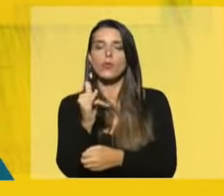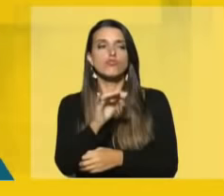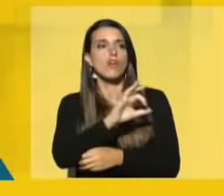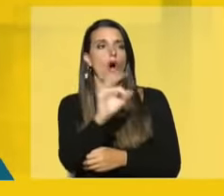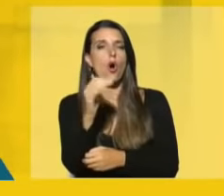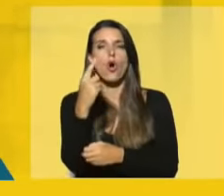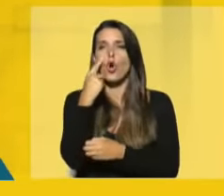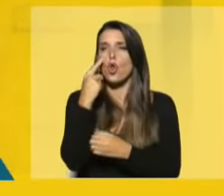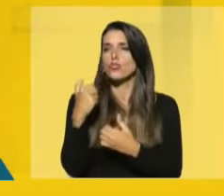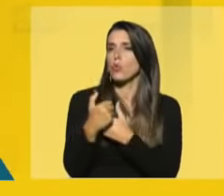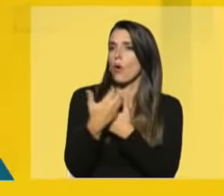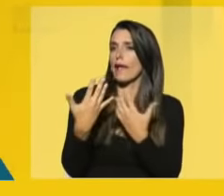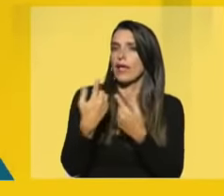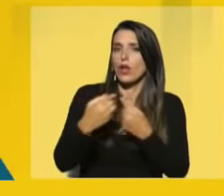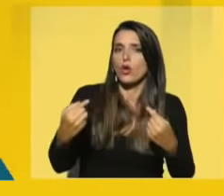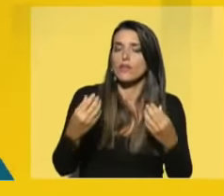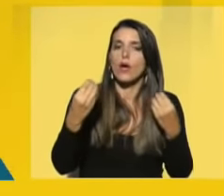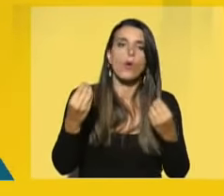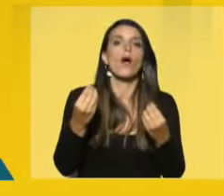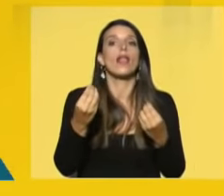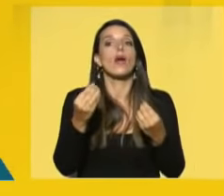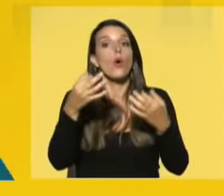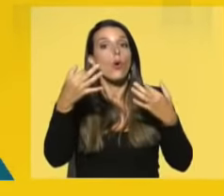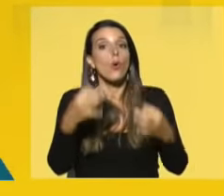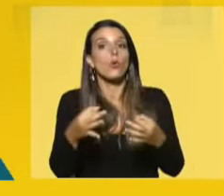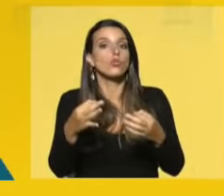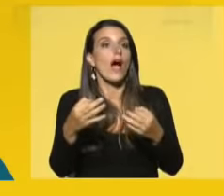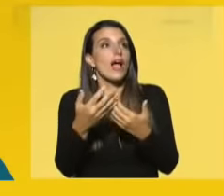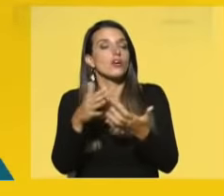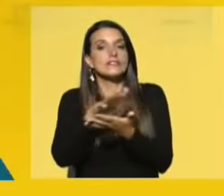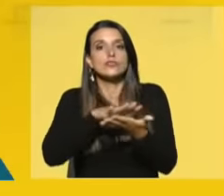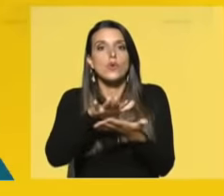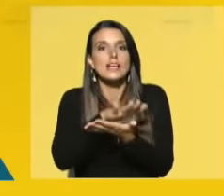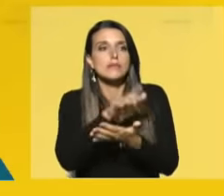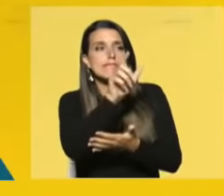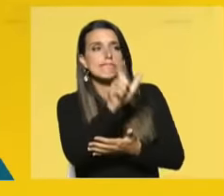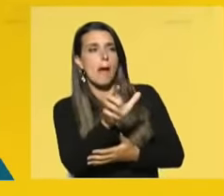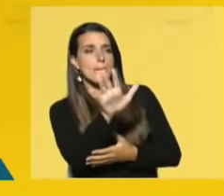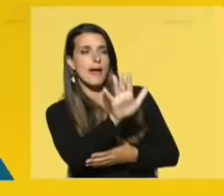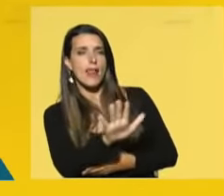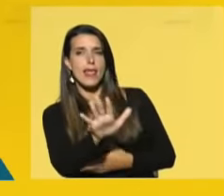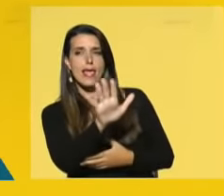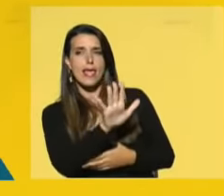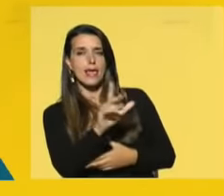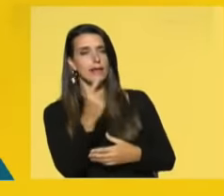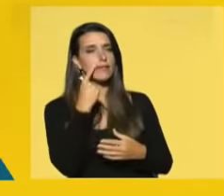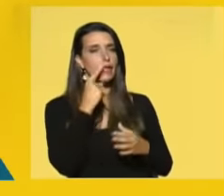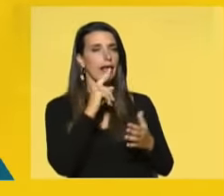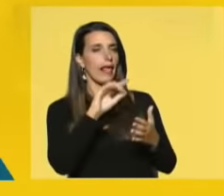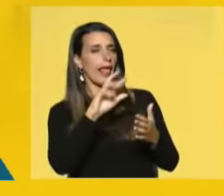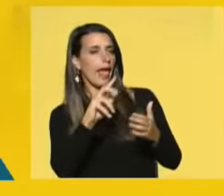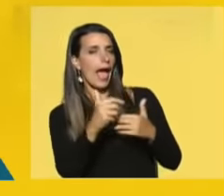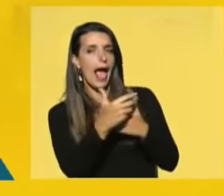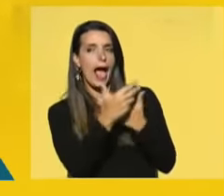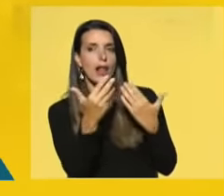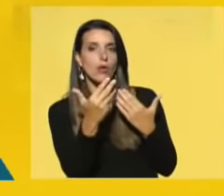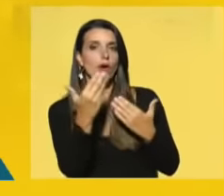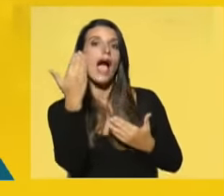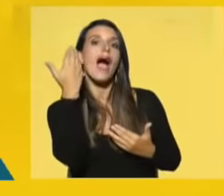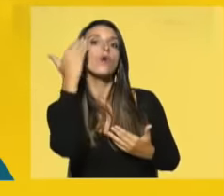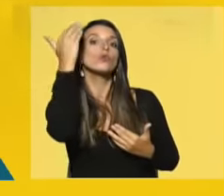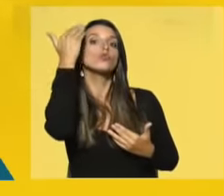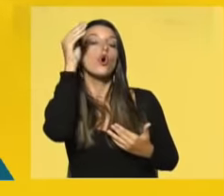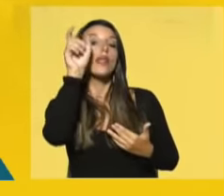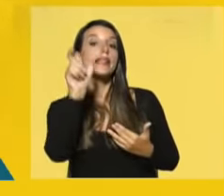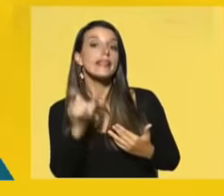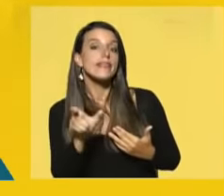conocido por cualquier medio, el acaecimiento de un hecho con apariencia delictiva, la autoridad administrativa, es decir, la policía,